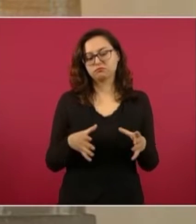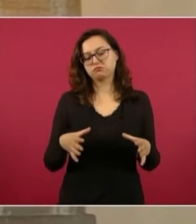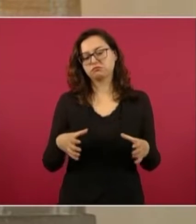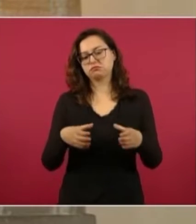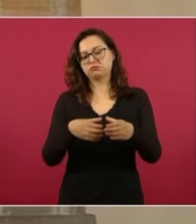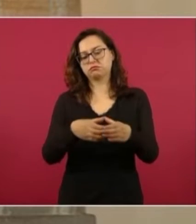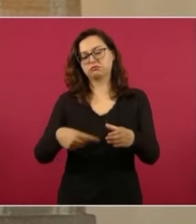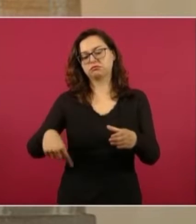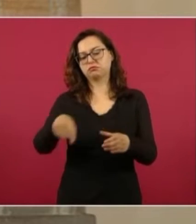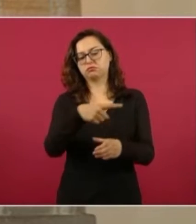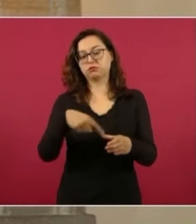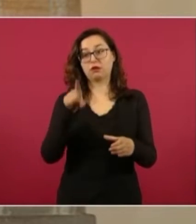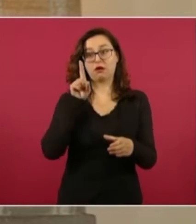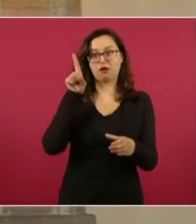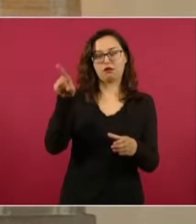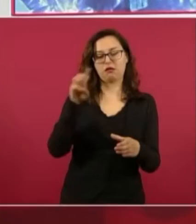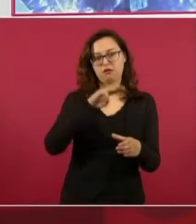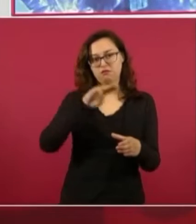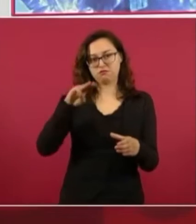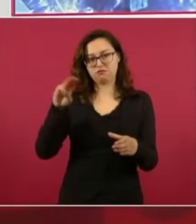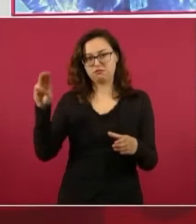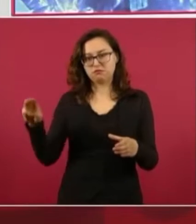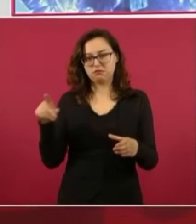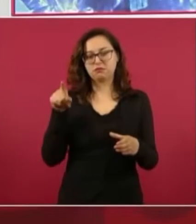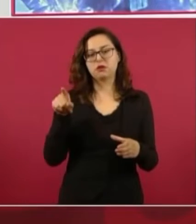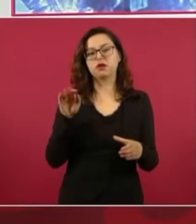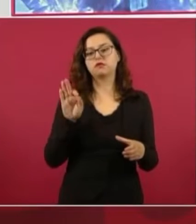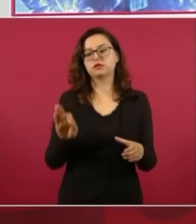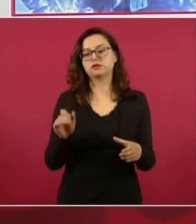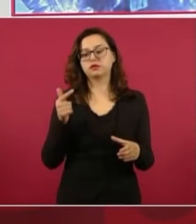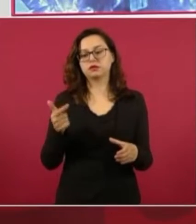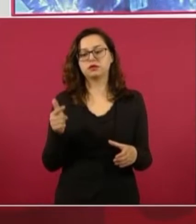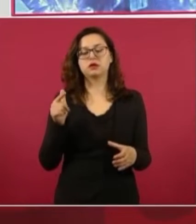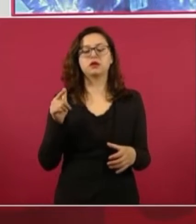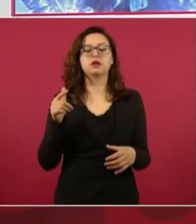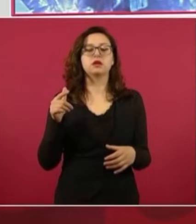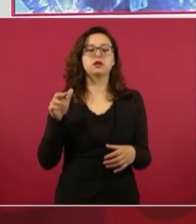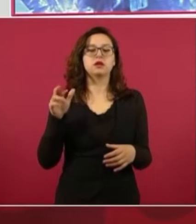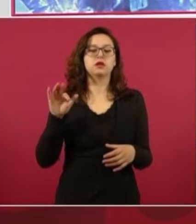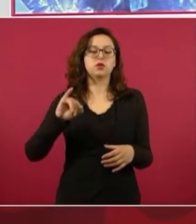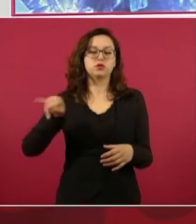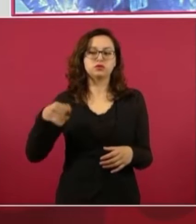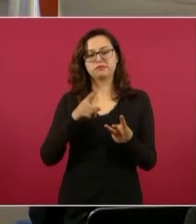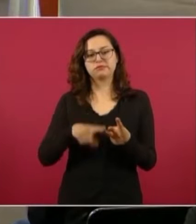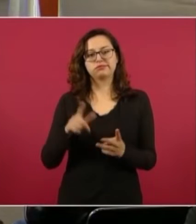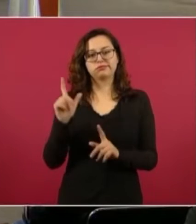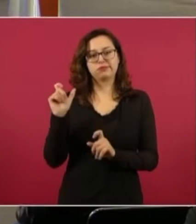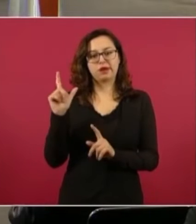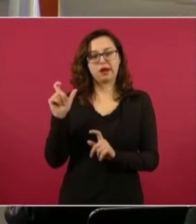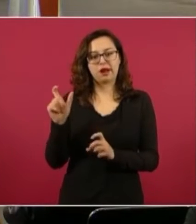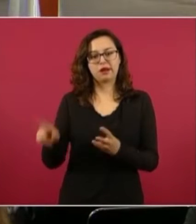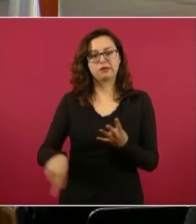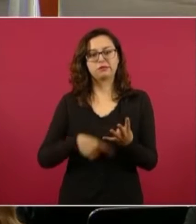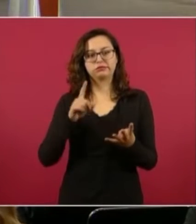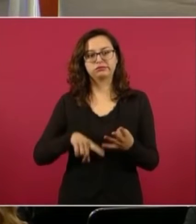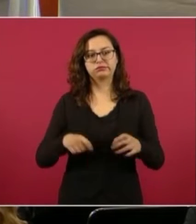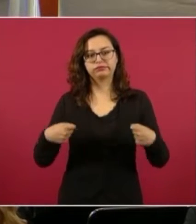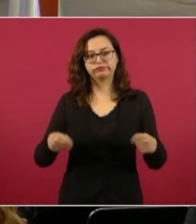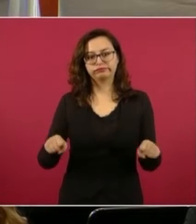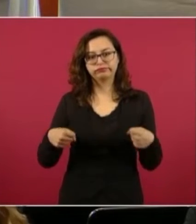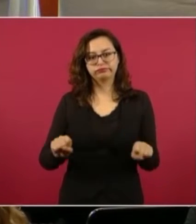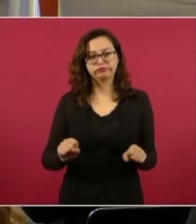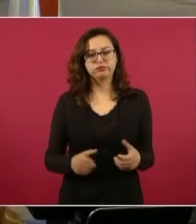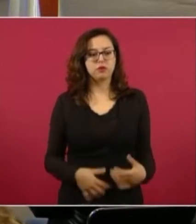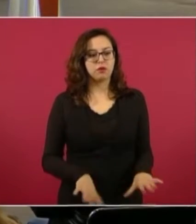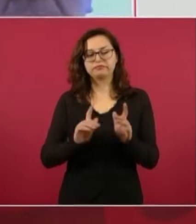El subsecretario de Seguridad Pública, Ricardo Mejía Verdeja, dio a conocer que hasta el momento se han detenido a 13 personas relacionadas con